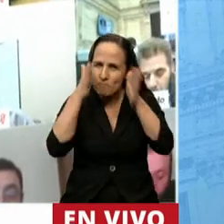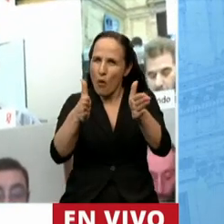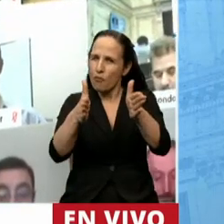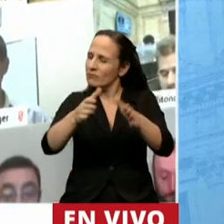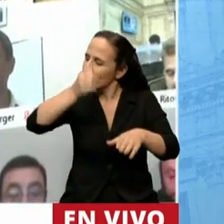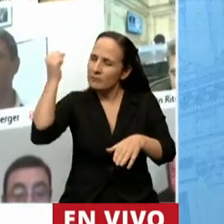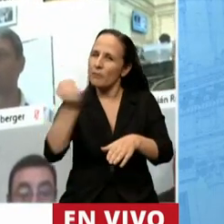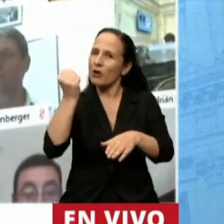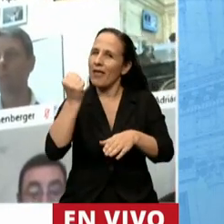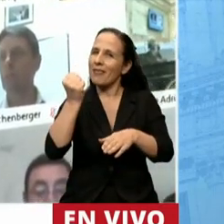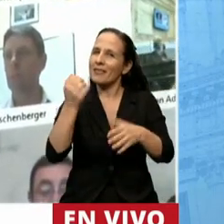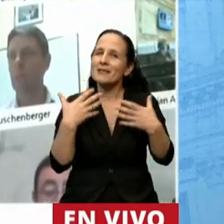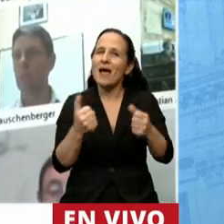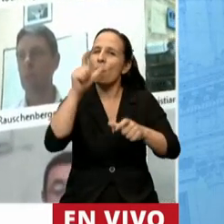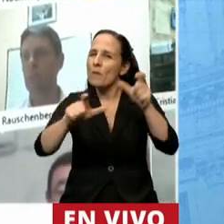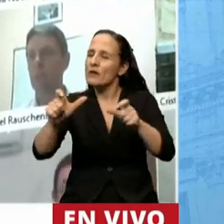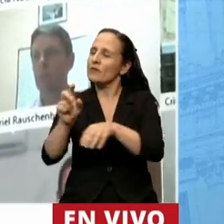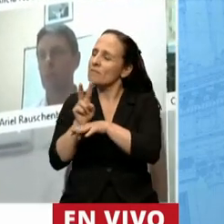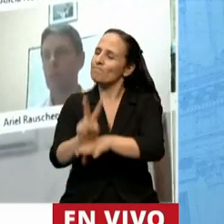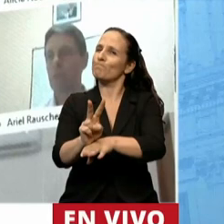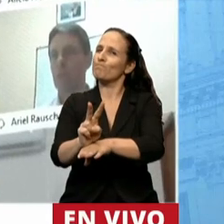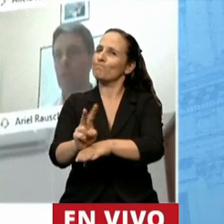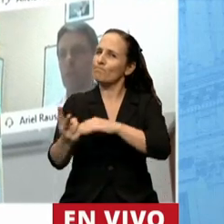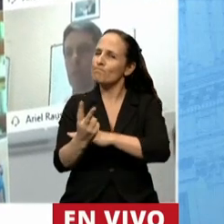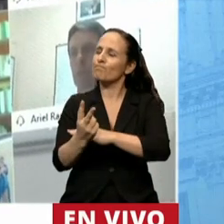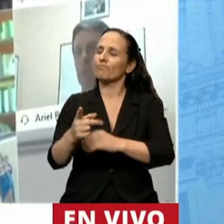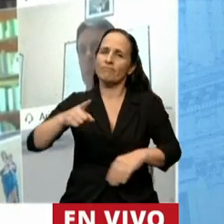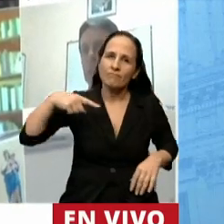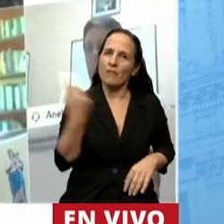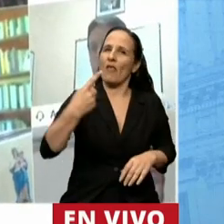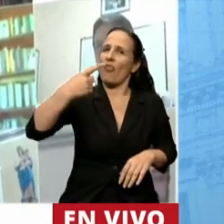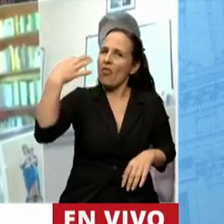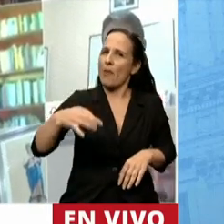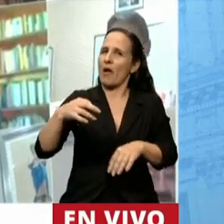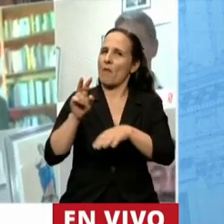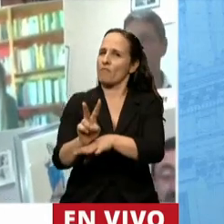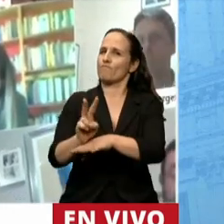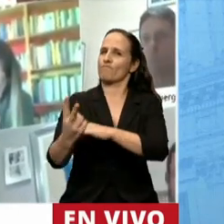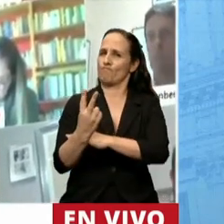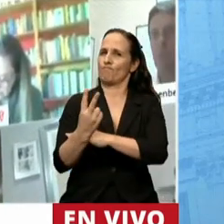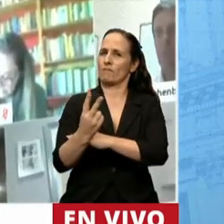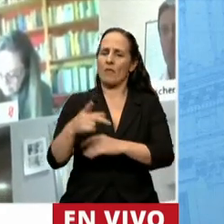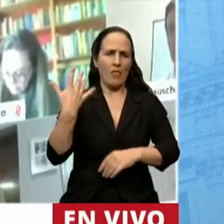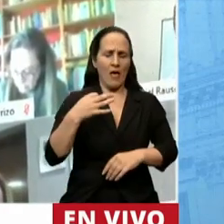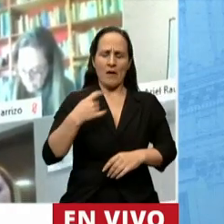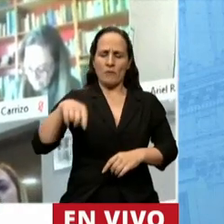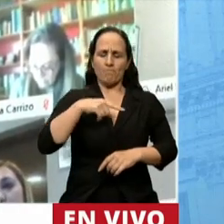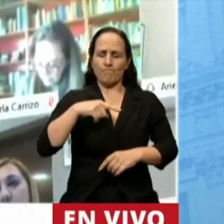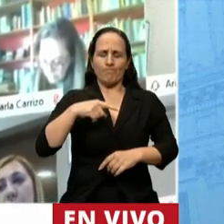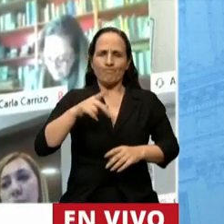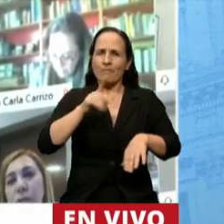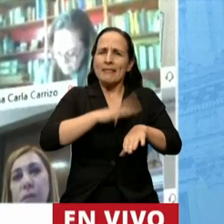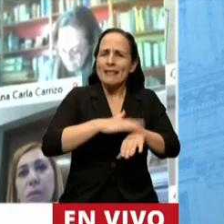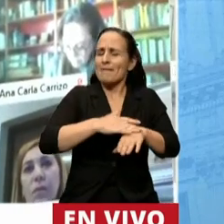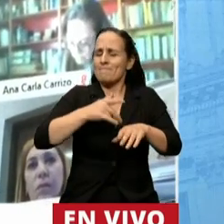cuidado de la salud de las personas. Teníamos que cuidarnos, teníamos que tomar las medidas necesarias en el tiempo